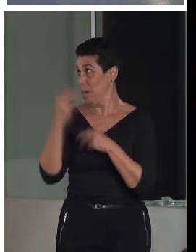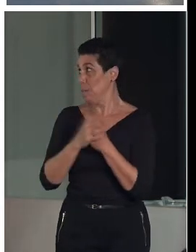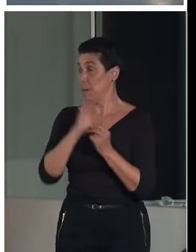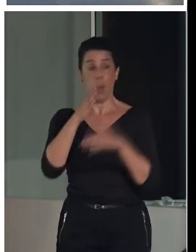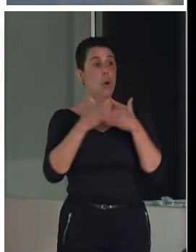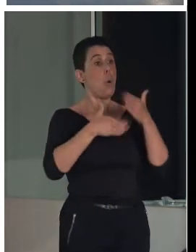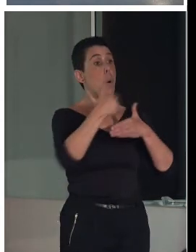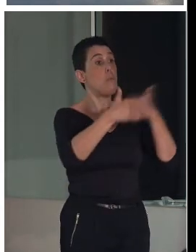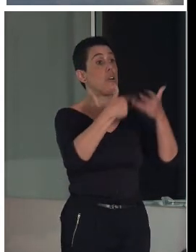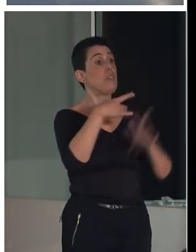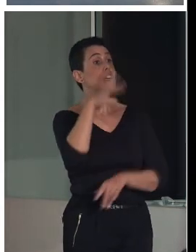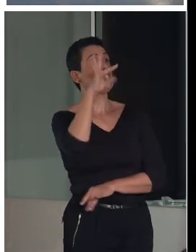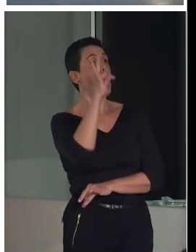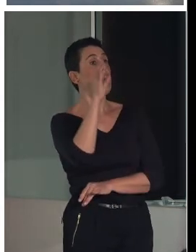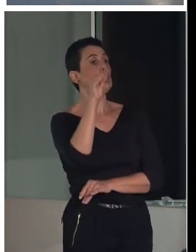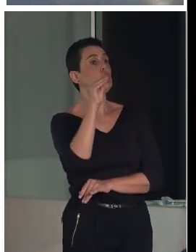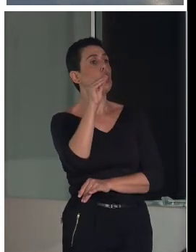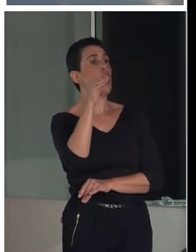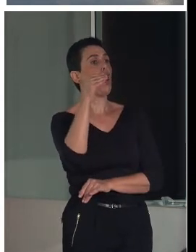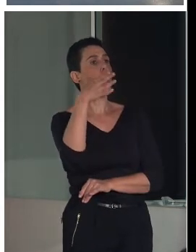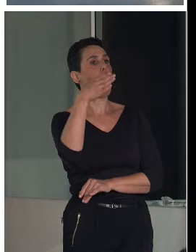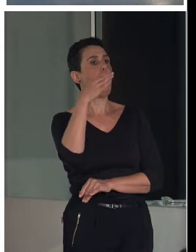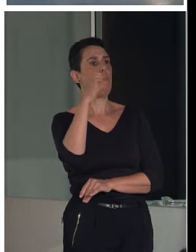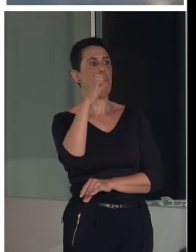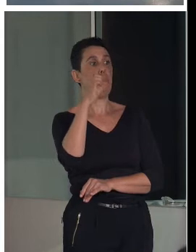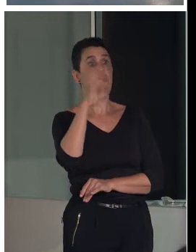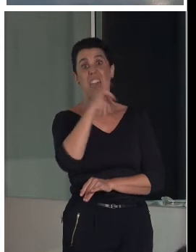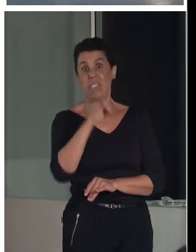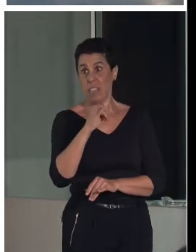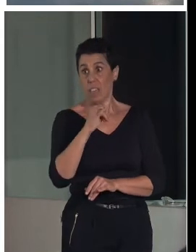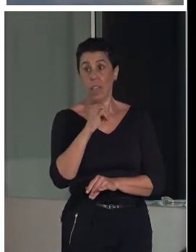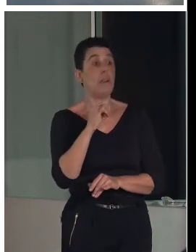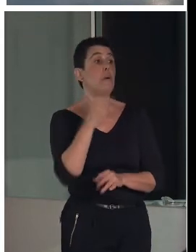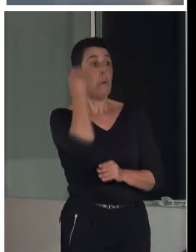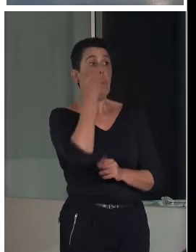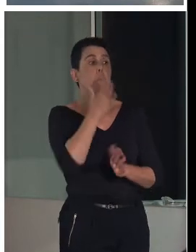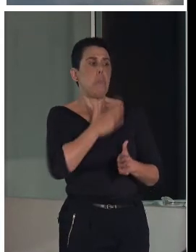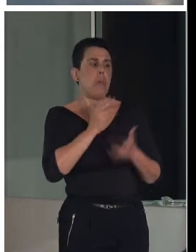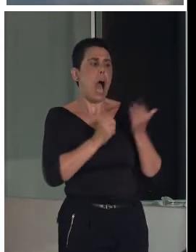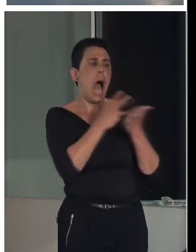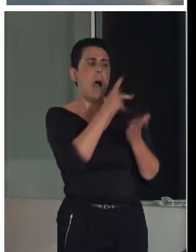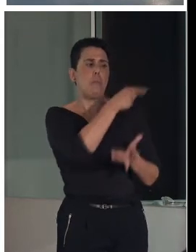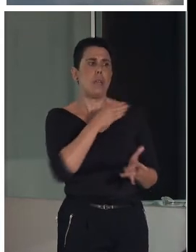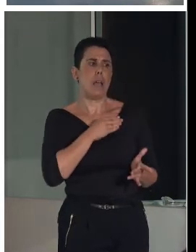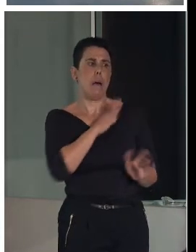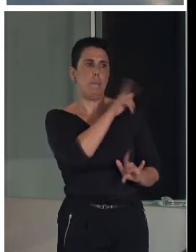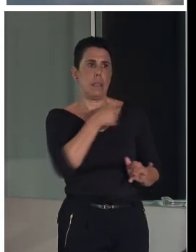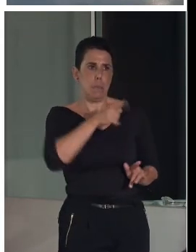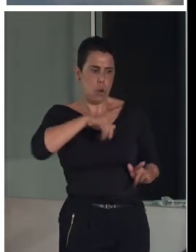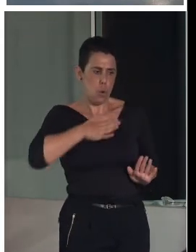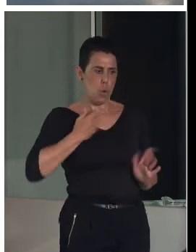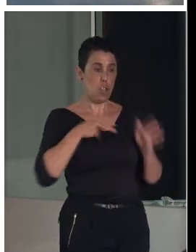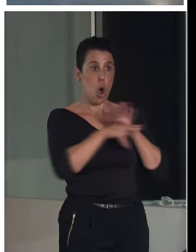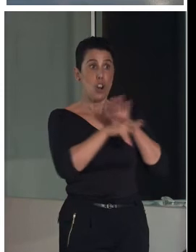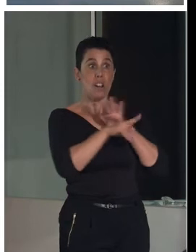pues bueno, Tobed decide que su apuesta es el patrimonio y sus recursos histórico